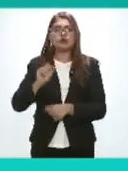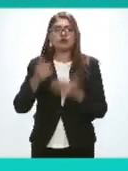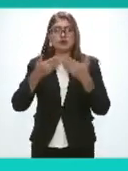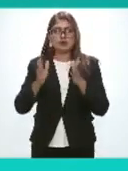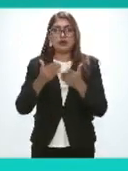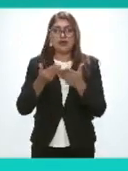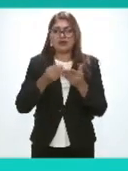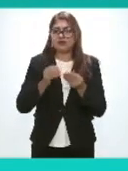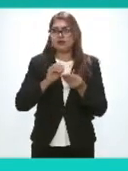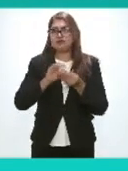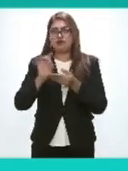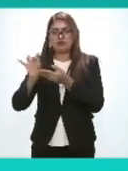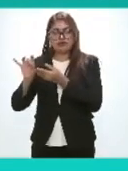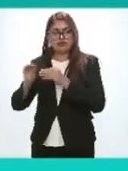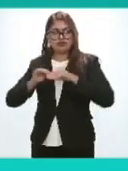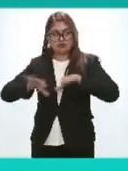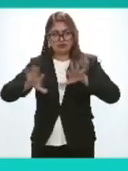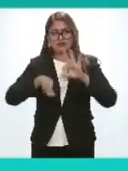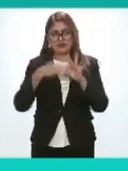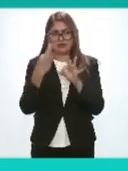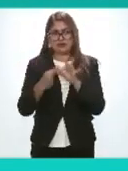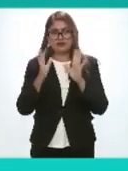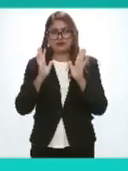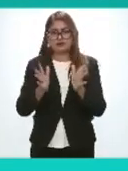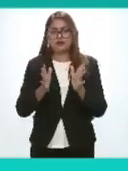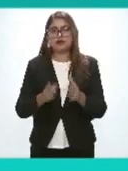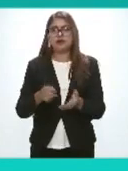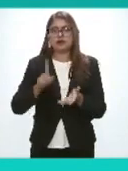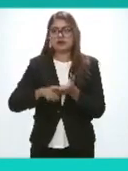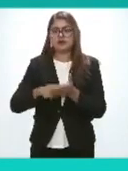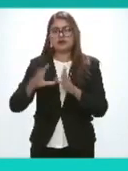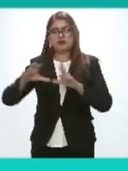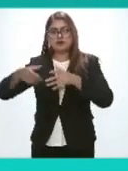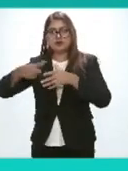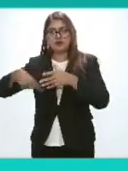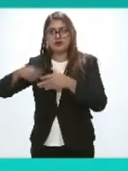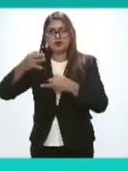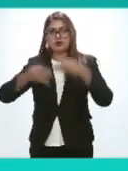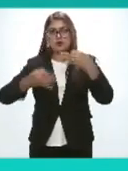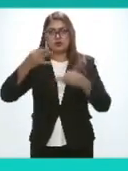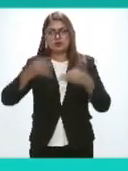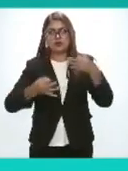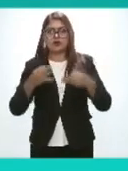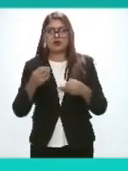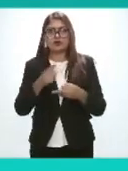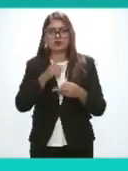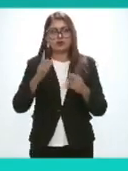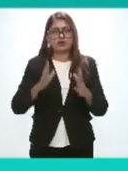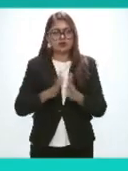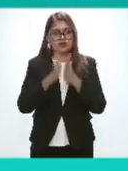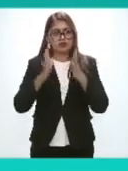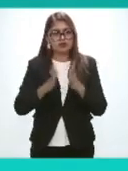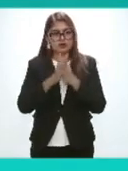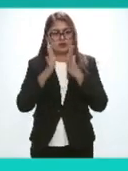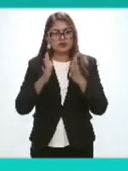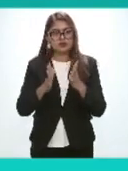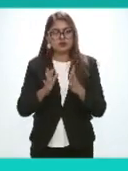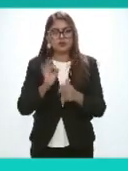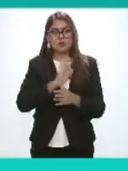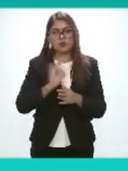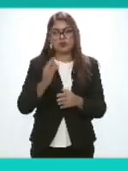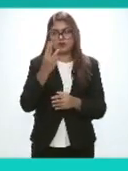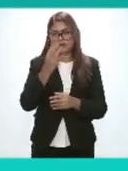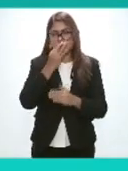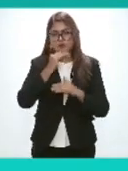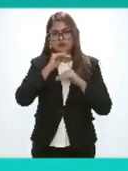porque son parte de estas comisiones ya sea la de estado abierto jurídica entonces y las participaciones ya han estado un tiempo máximo